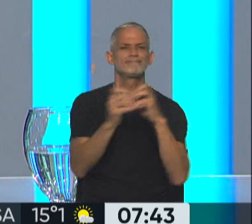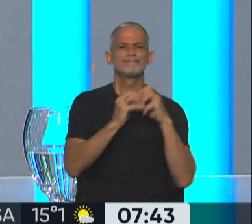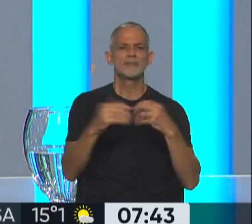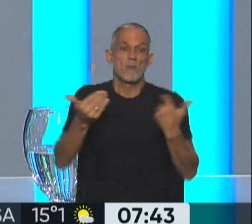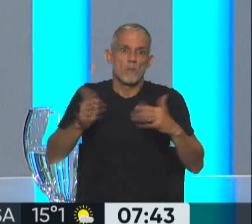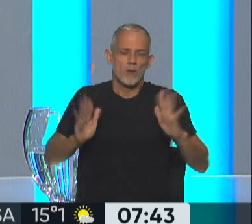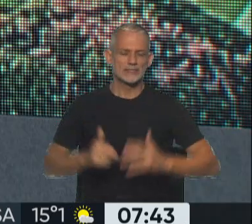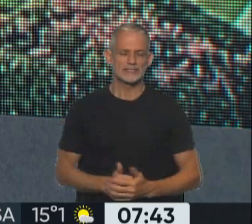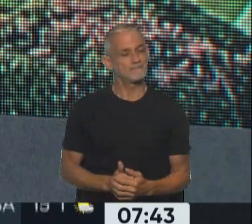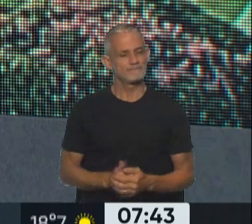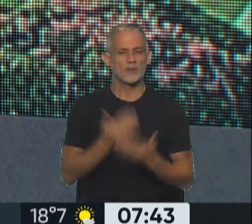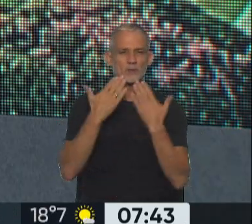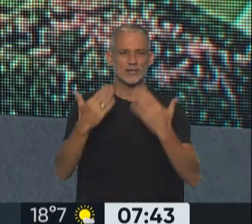abrir nuevamente el Senado. Muchas gracias, Fer. Seguimos con todo. Gracias.